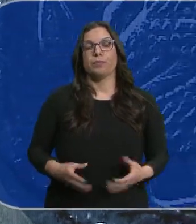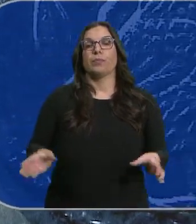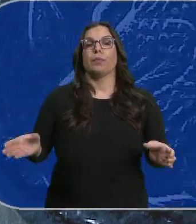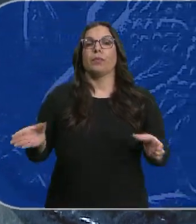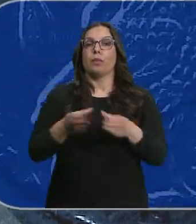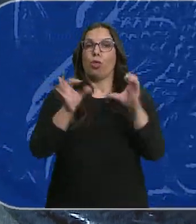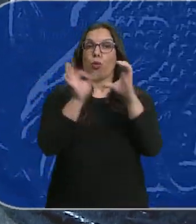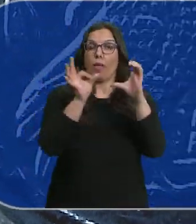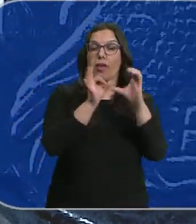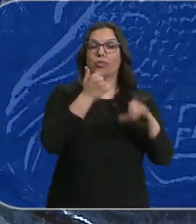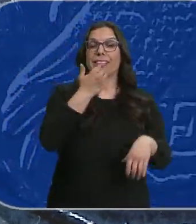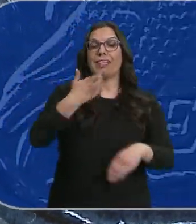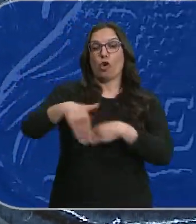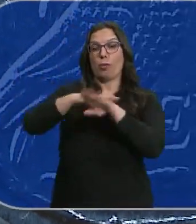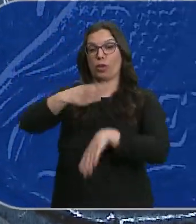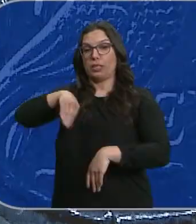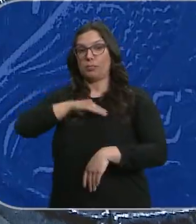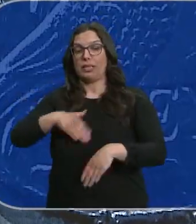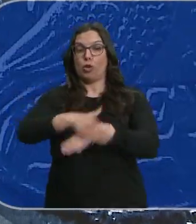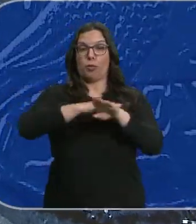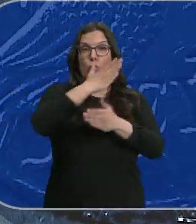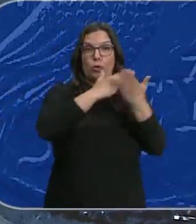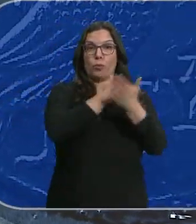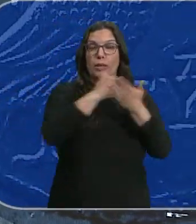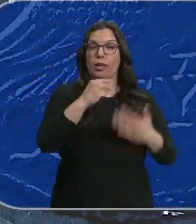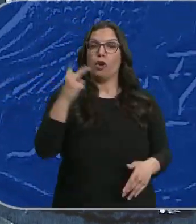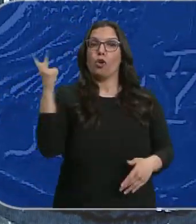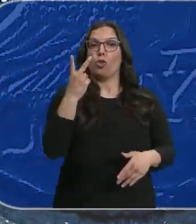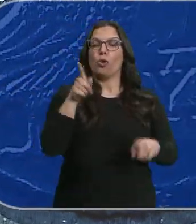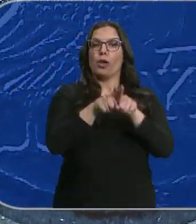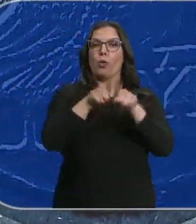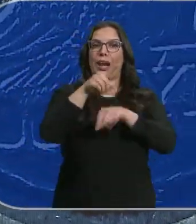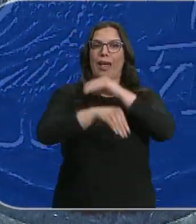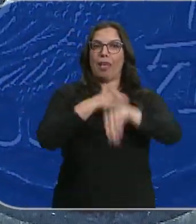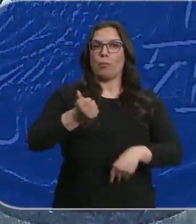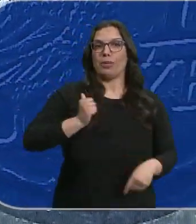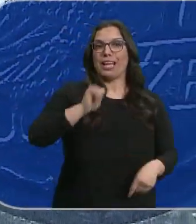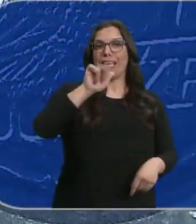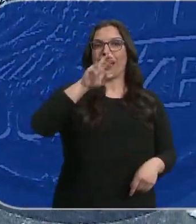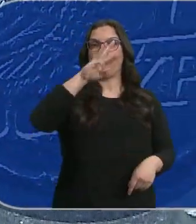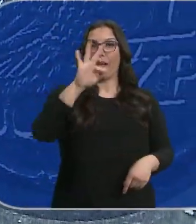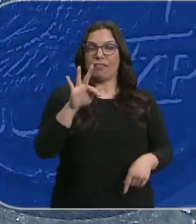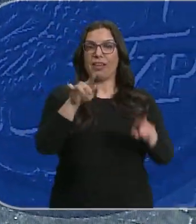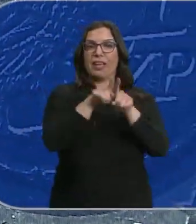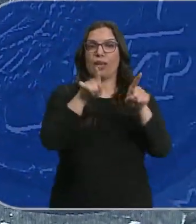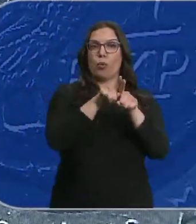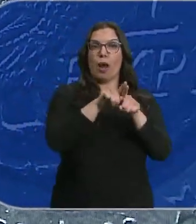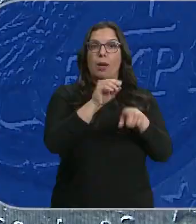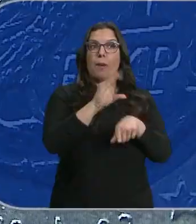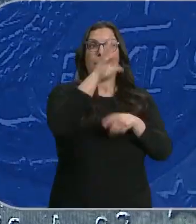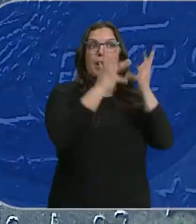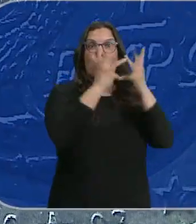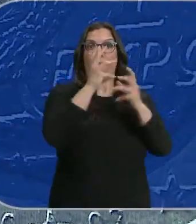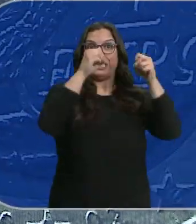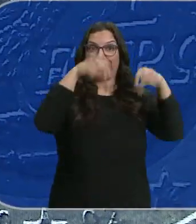Ciudadanos asegura que si el Gobierno Central y el Autonómico llevaran a cabo la deflactación del IRPF, lo que viene a ser no contemplar la inflación en los